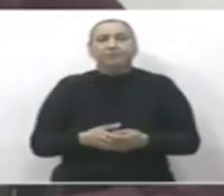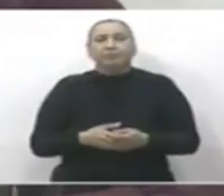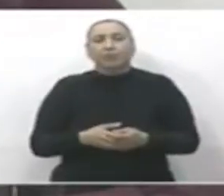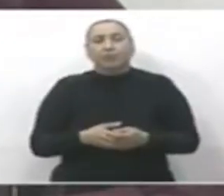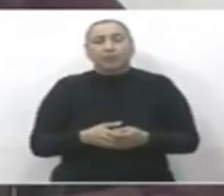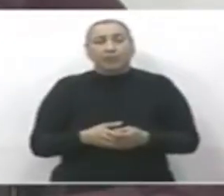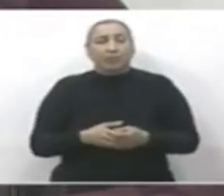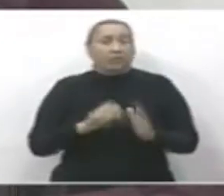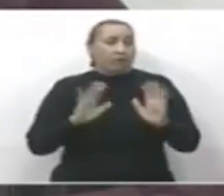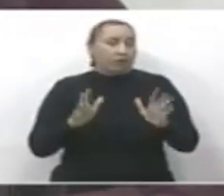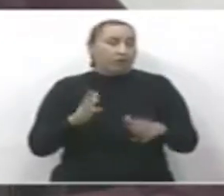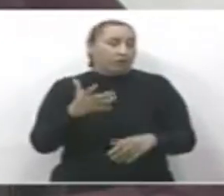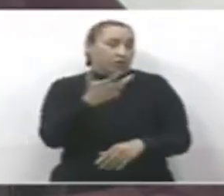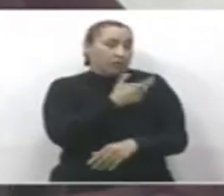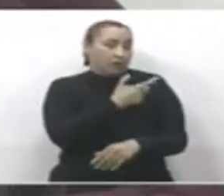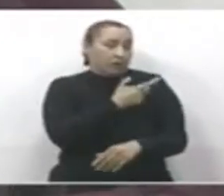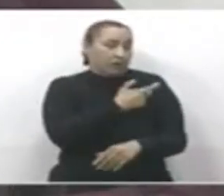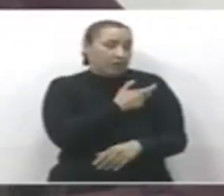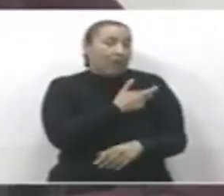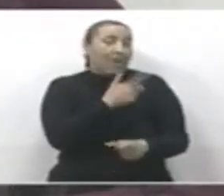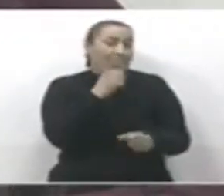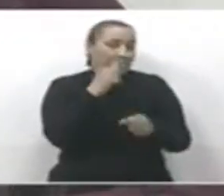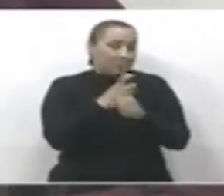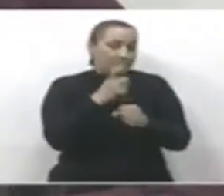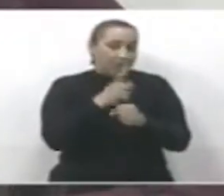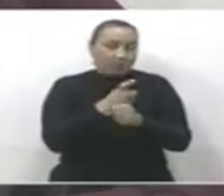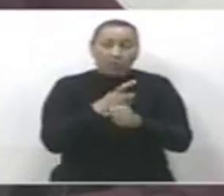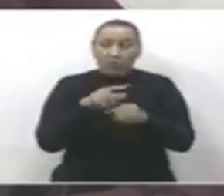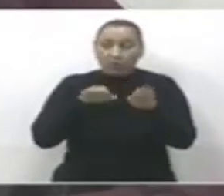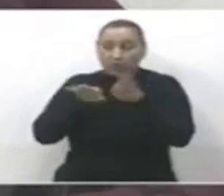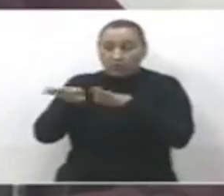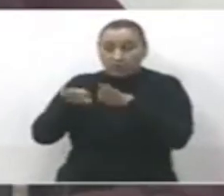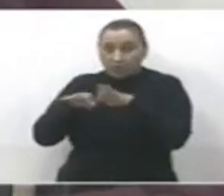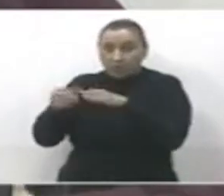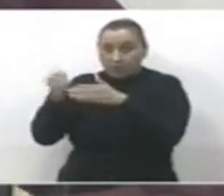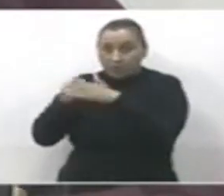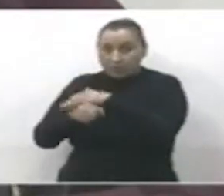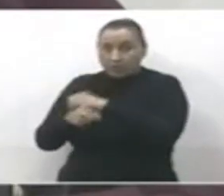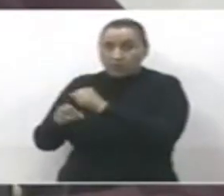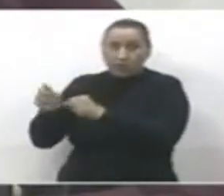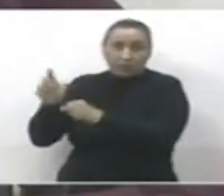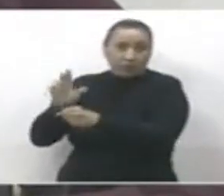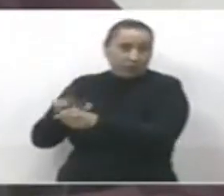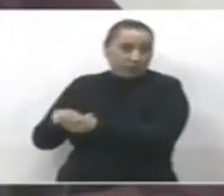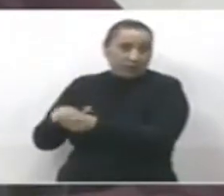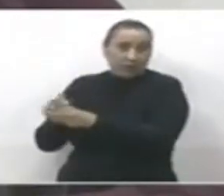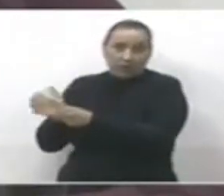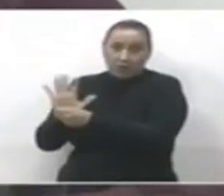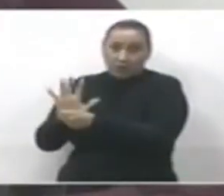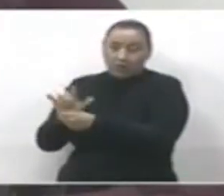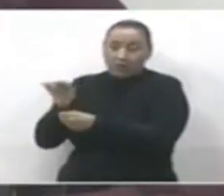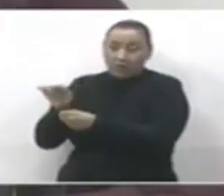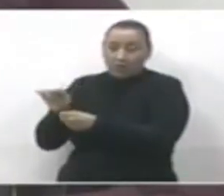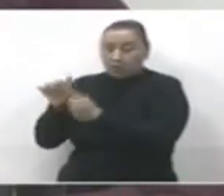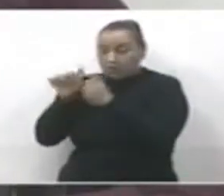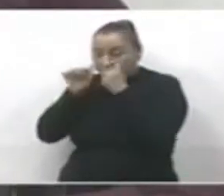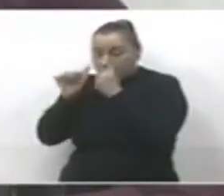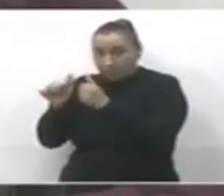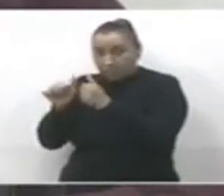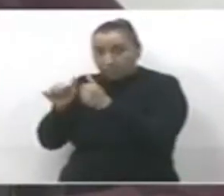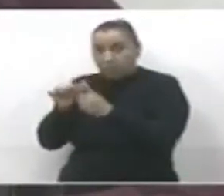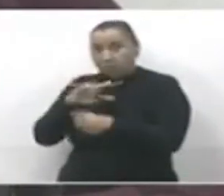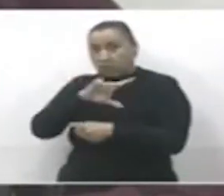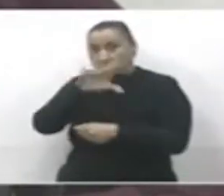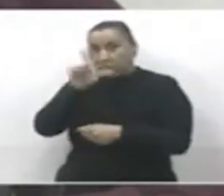vacuna, se va a aplicar inicialmente a quienes trabajan dentro de áreas COVID en hospitales. Y será hasta